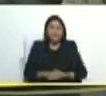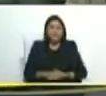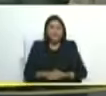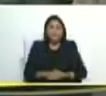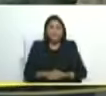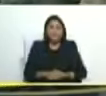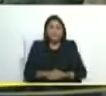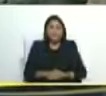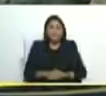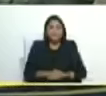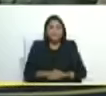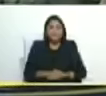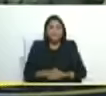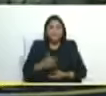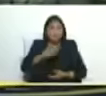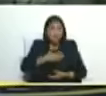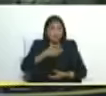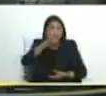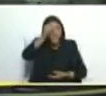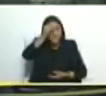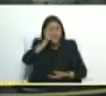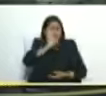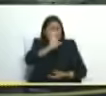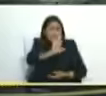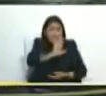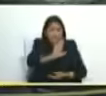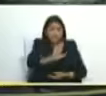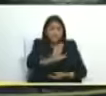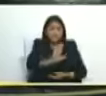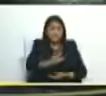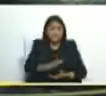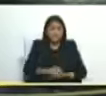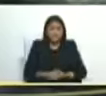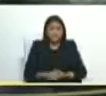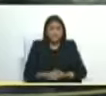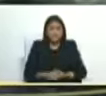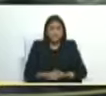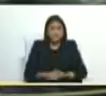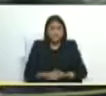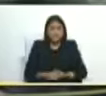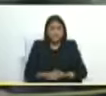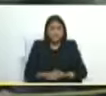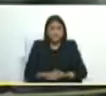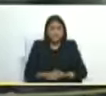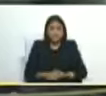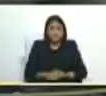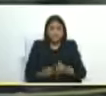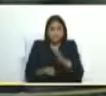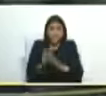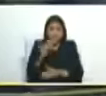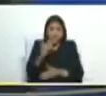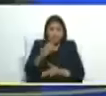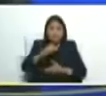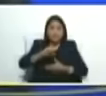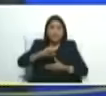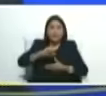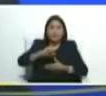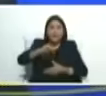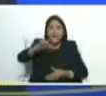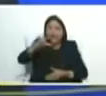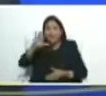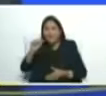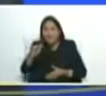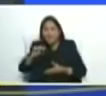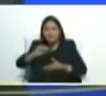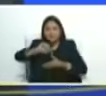y yo me forjé en esa escuela y en esa escuela fundamos el ALBA dicho sea